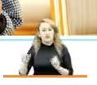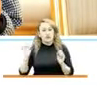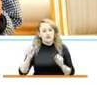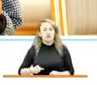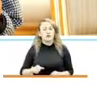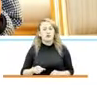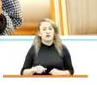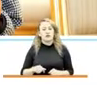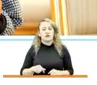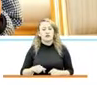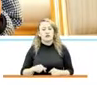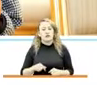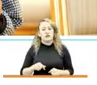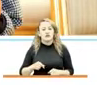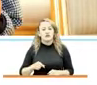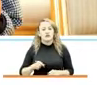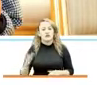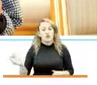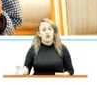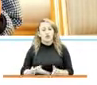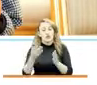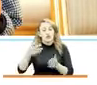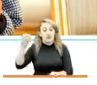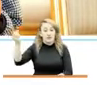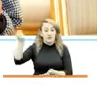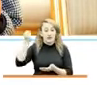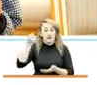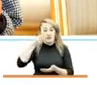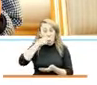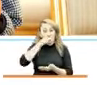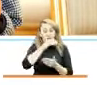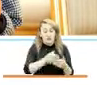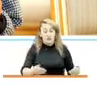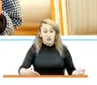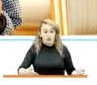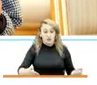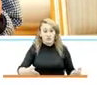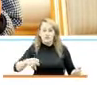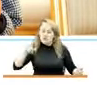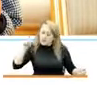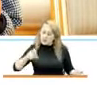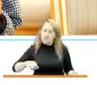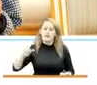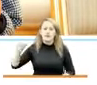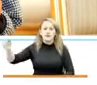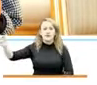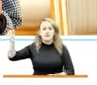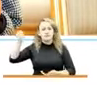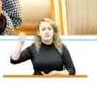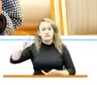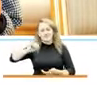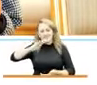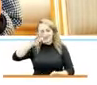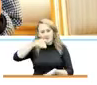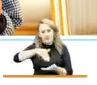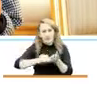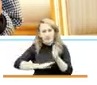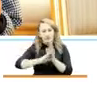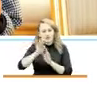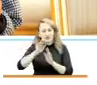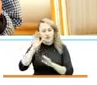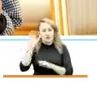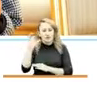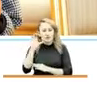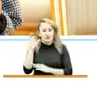solo dedo encima de los recursos de la niñez, que tienen que estar en el centro del desarrollo de nuestro país.